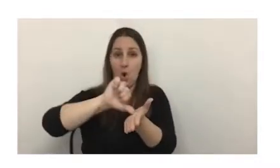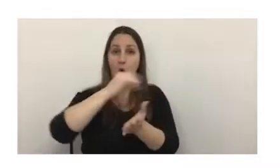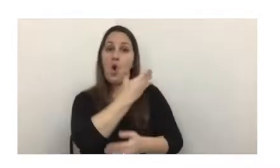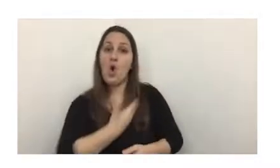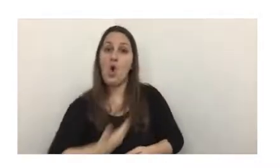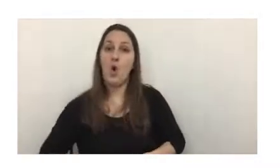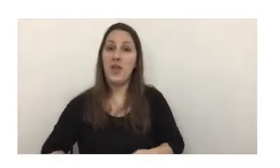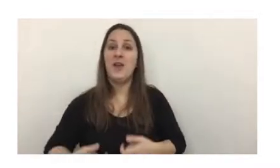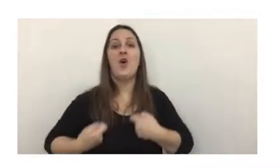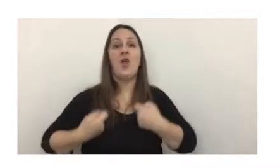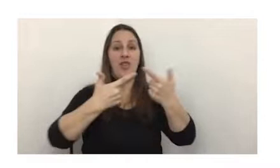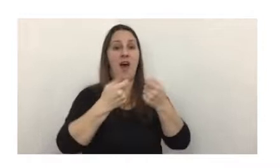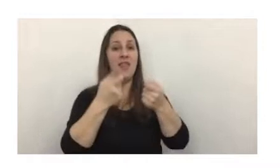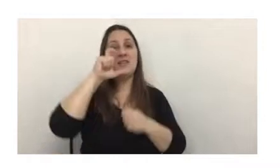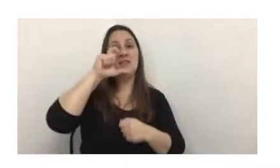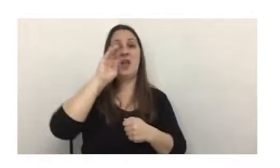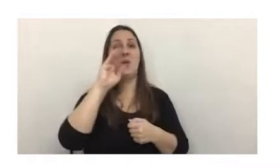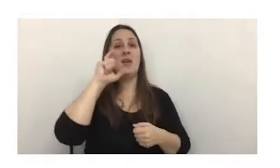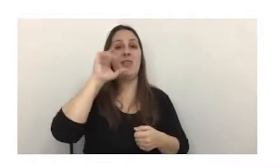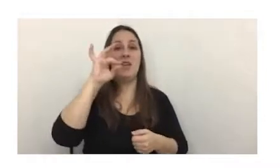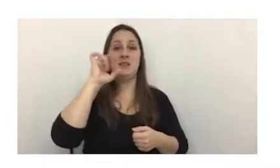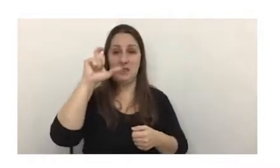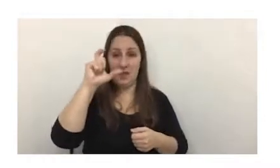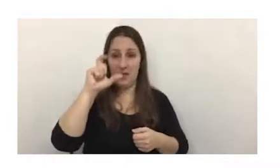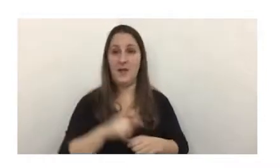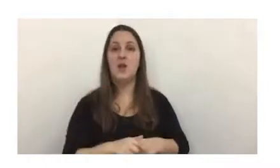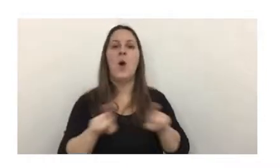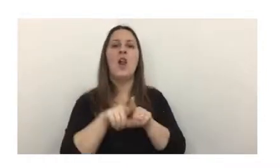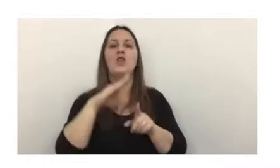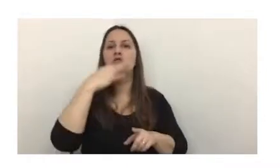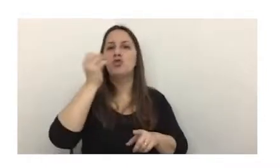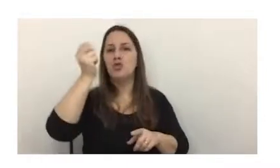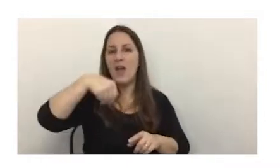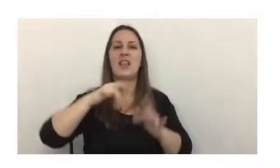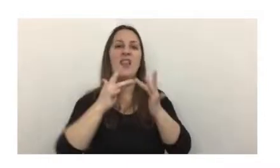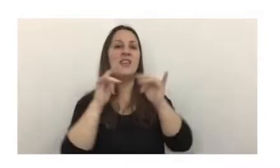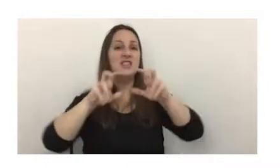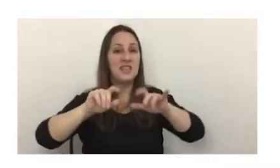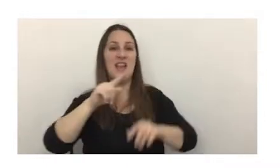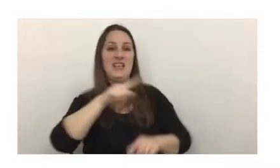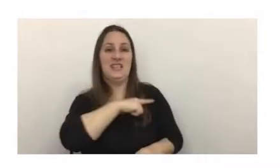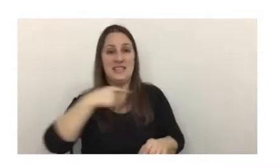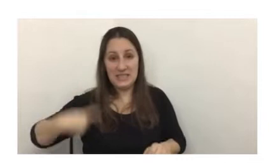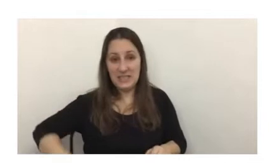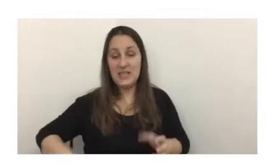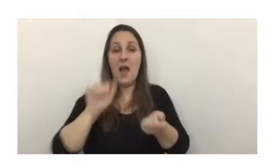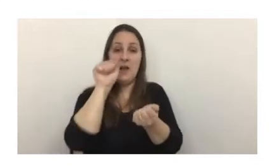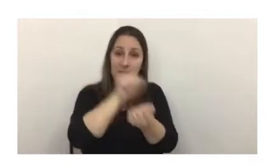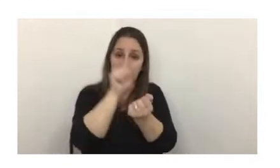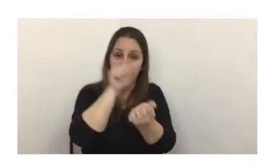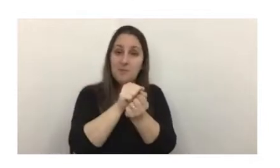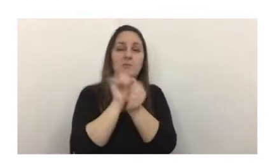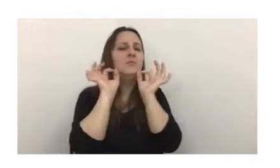dinero fiat en forma electrónica, como es el caso del yuan digital en China. La emisión de esta moneda es